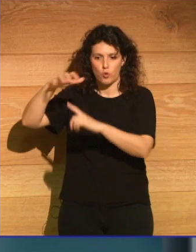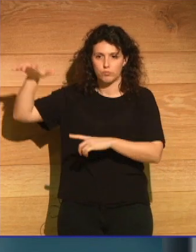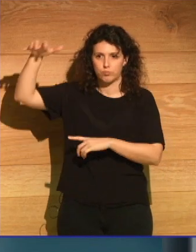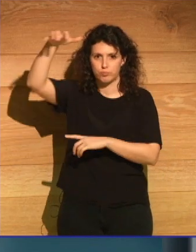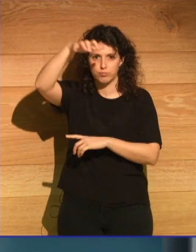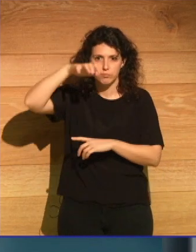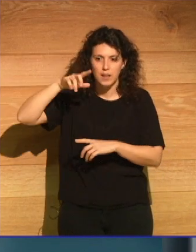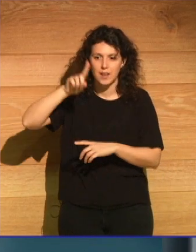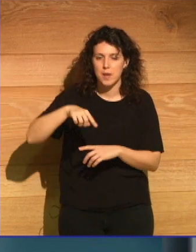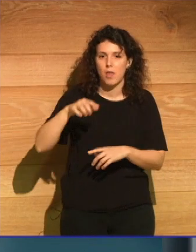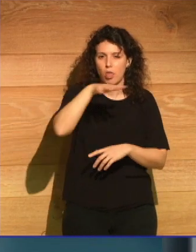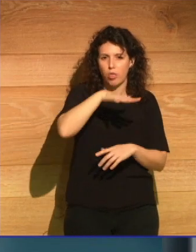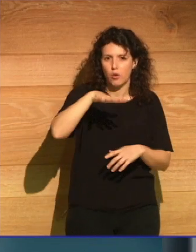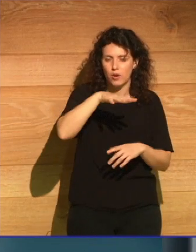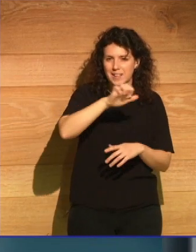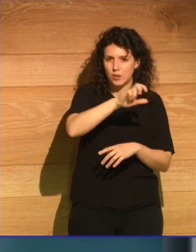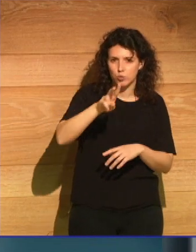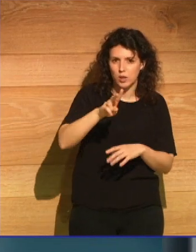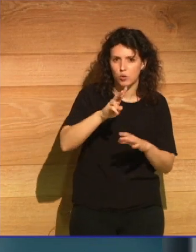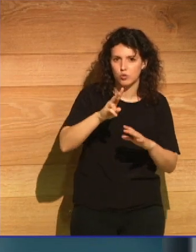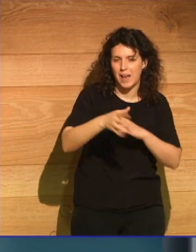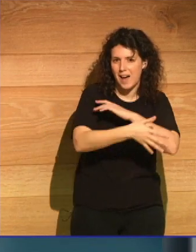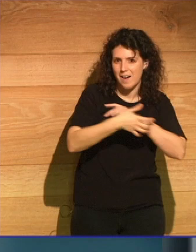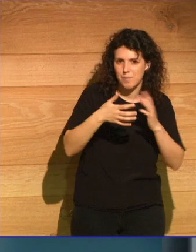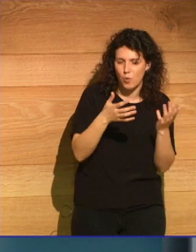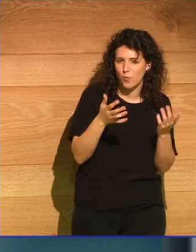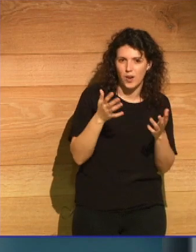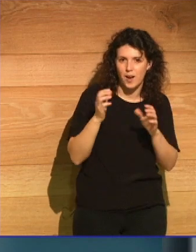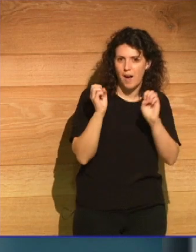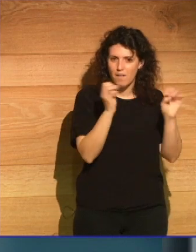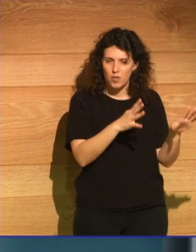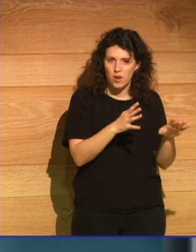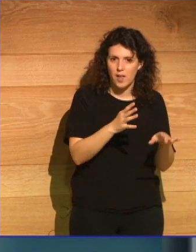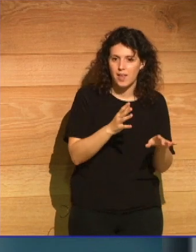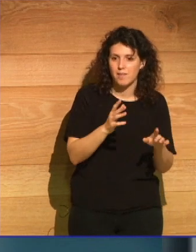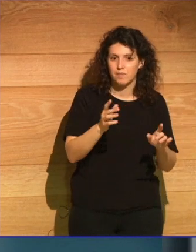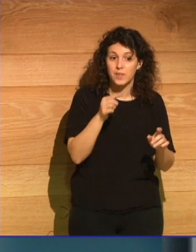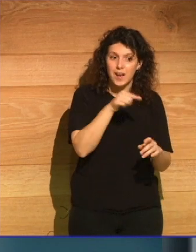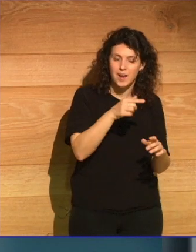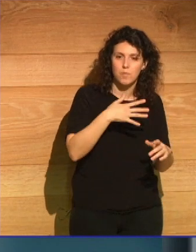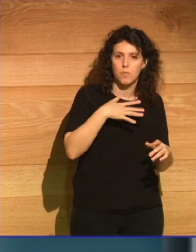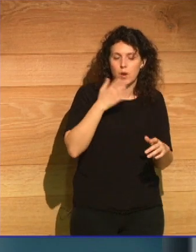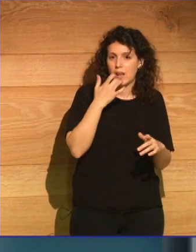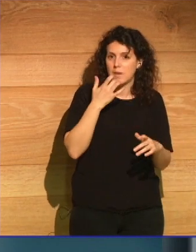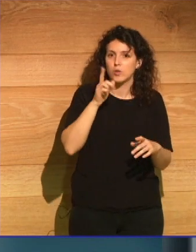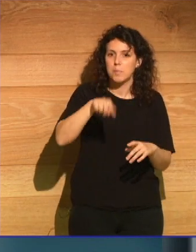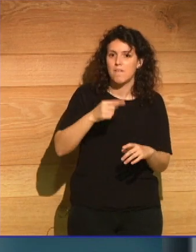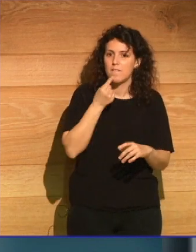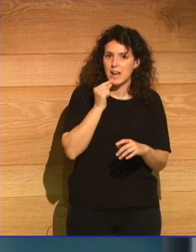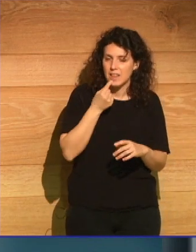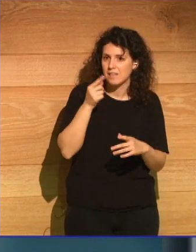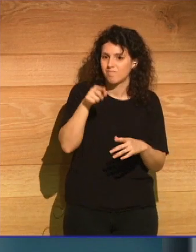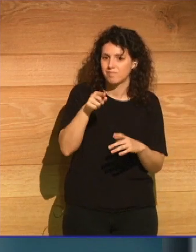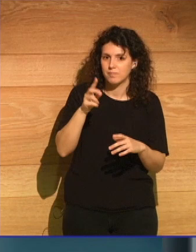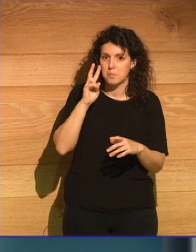abandonada en Estados Unidos, como nos hunde en un túnel destinado a guardar combustible nuclear en Finlandia. Pero